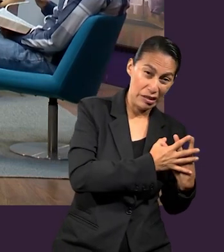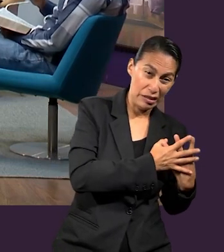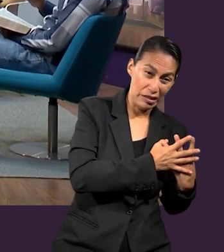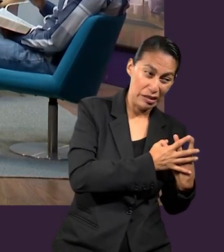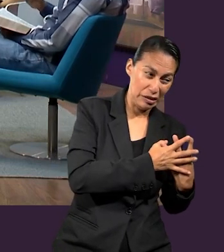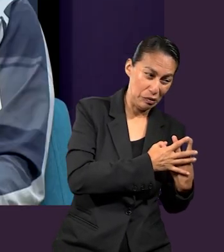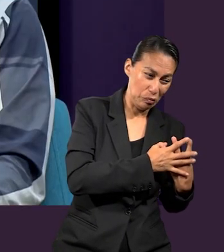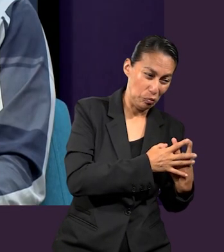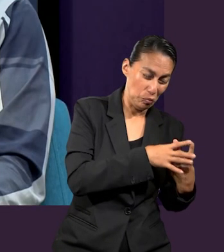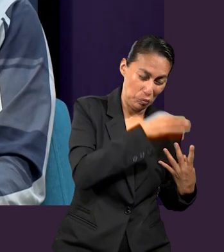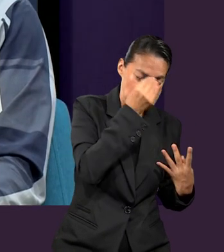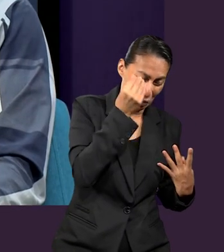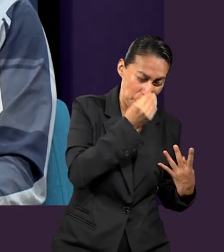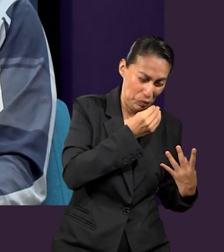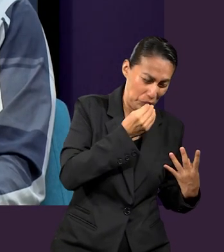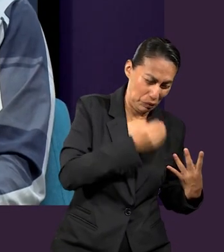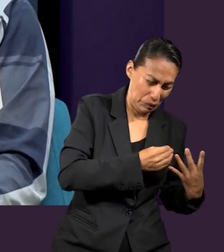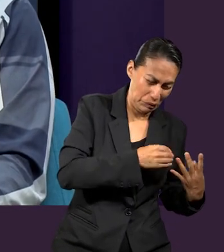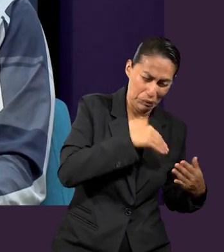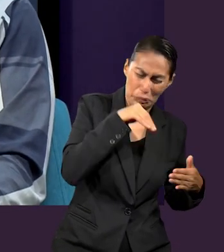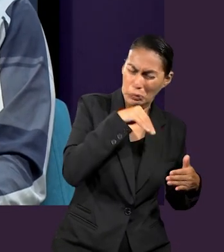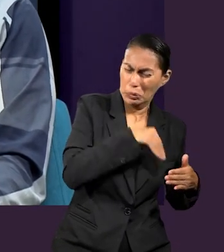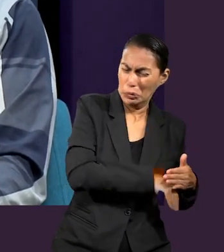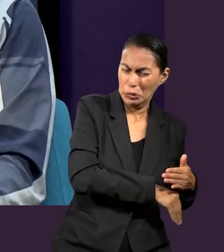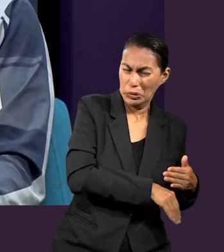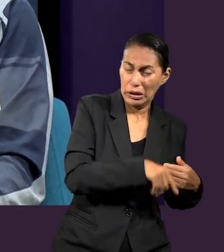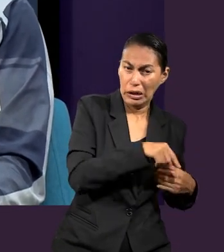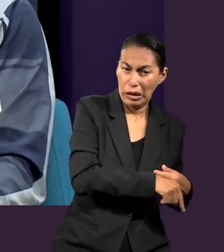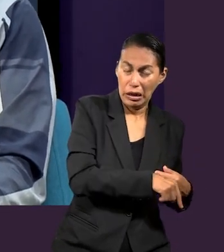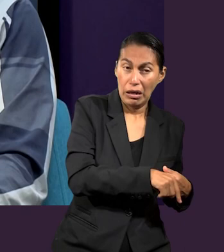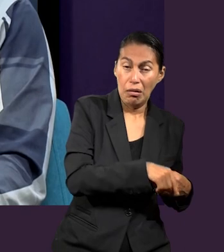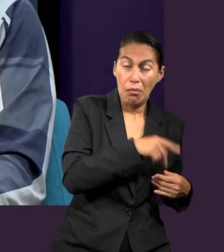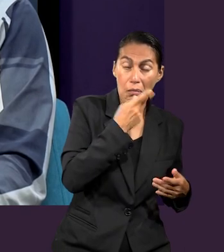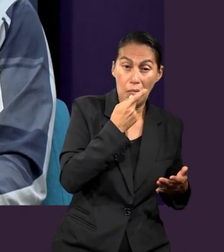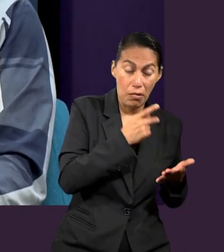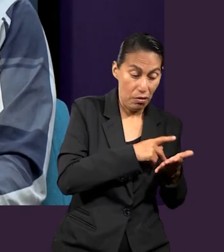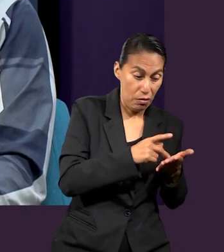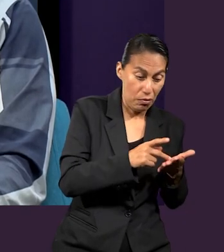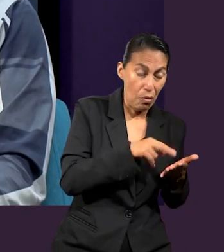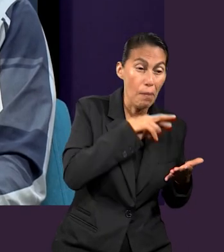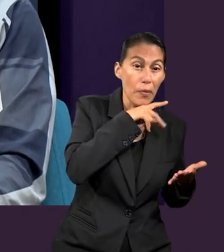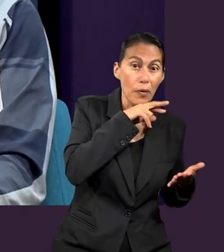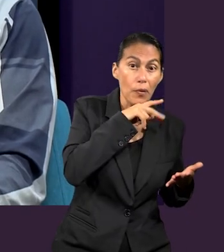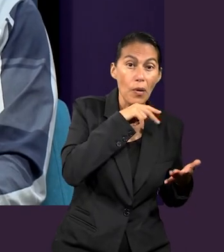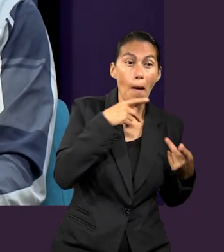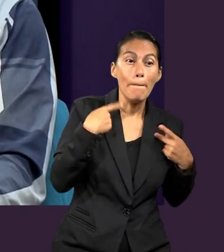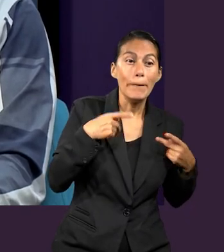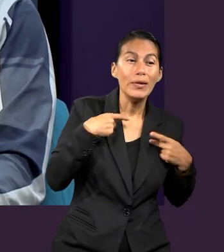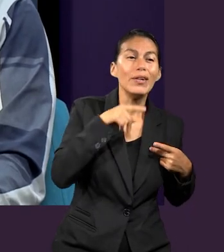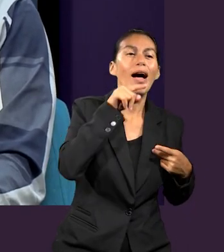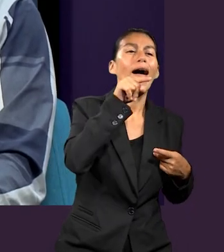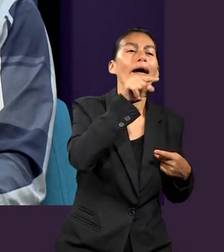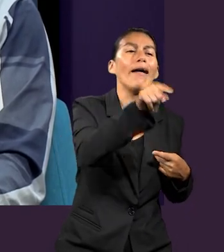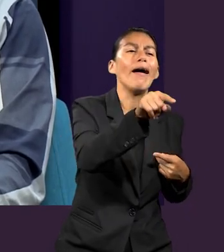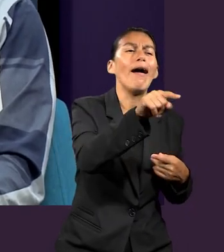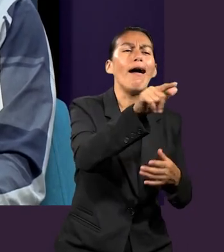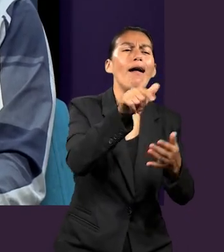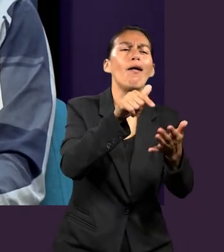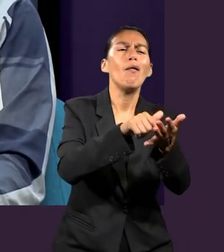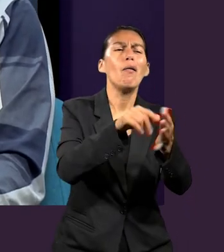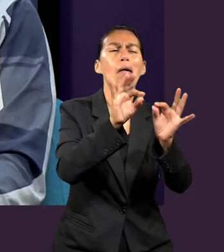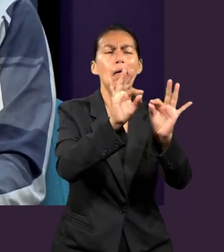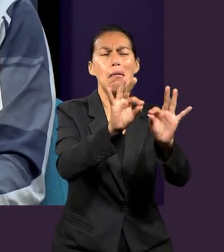de esa mazmorra, estaba preocupado con las personas que estaban afuera, que